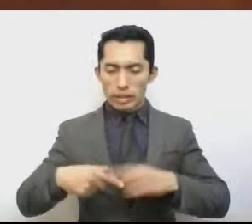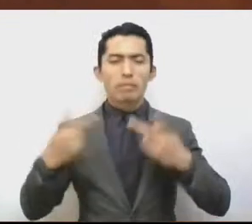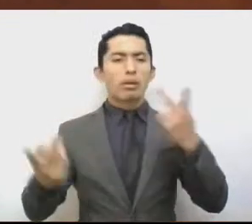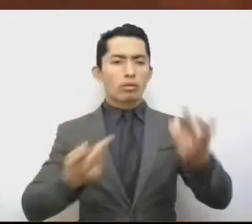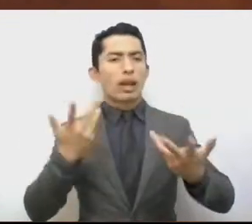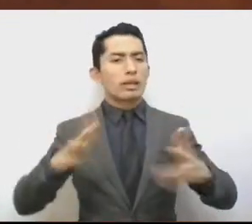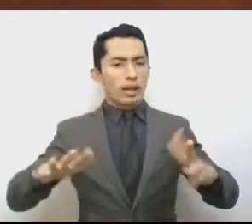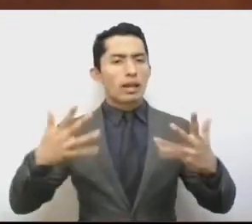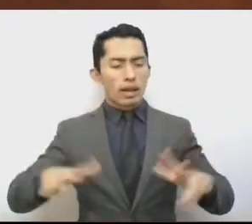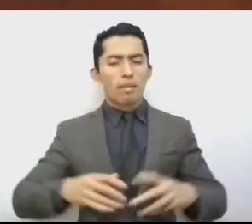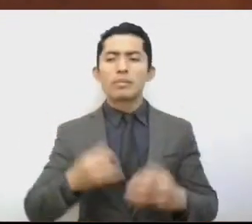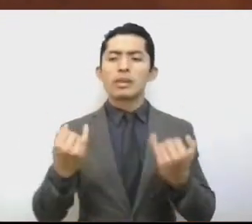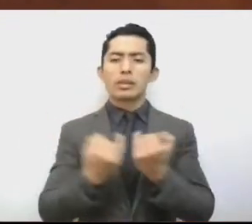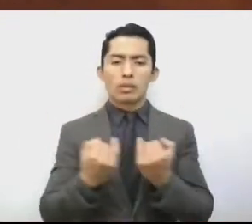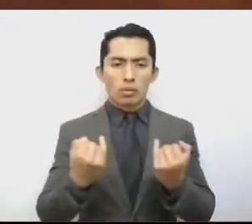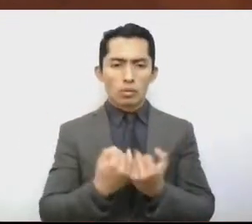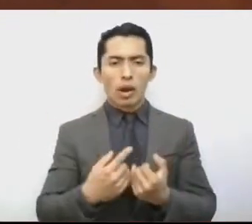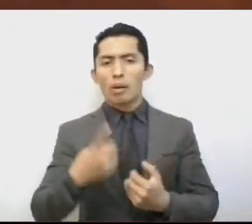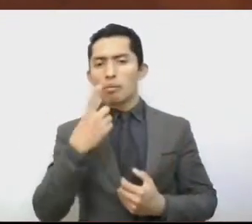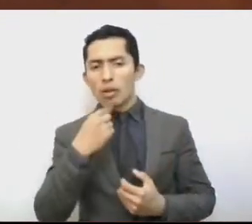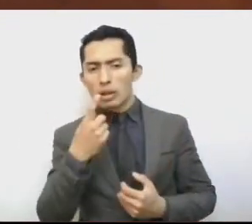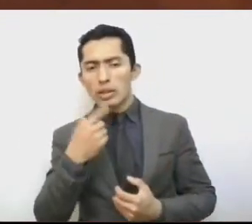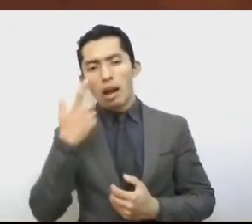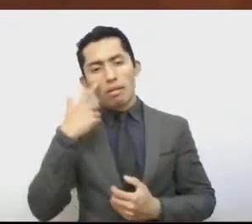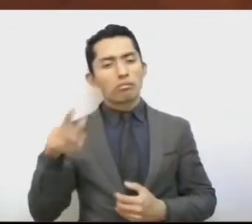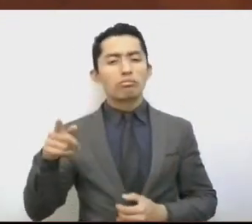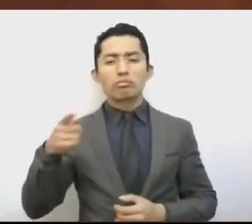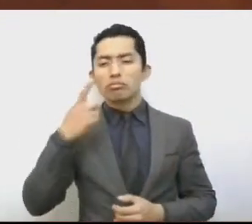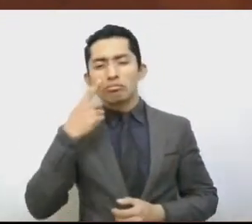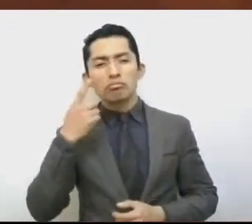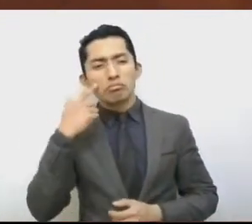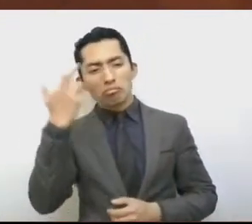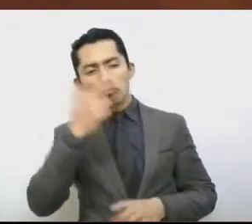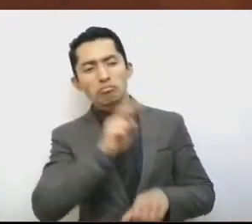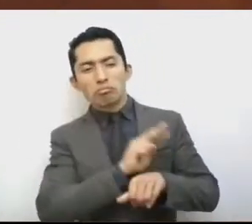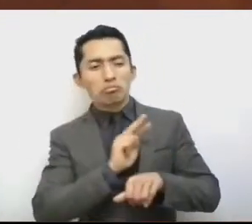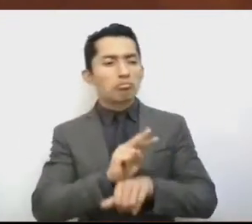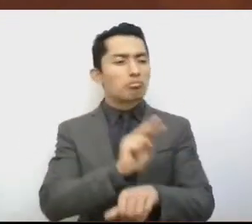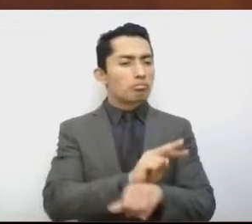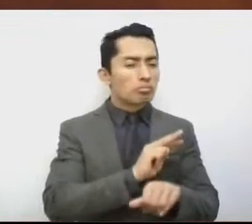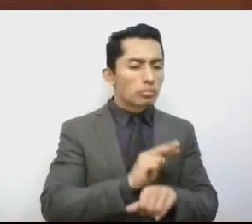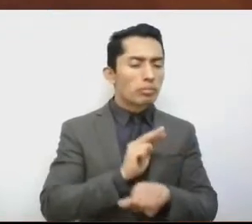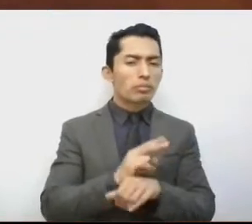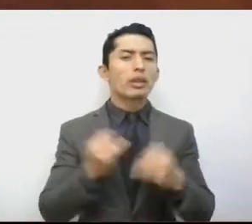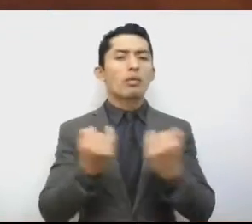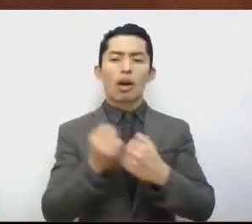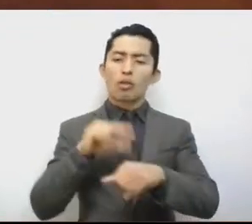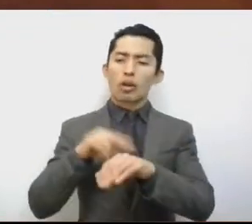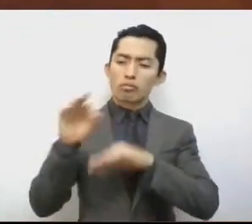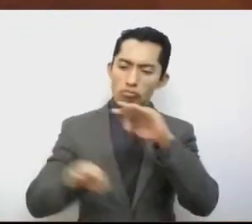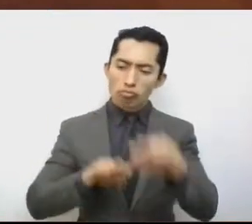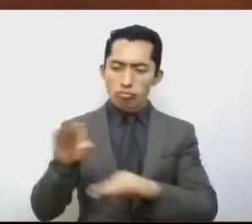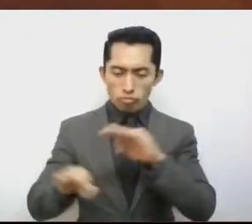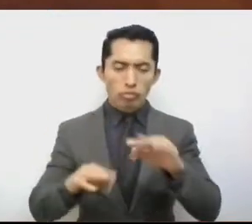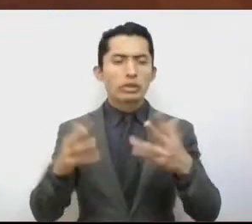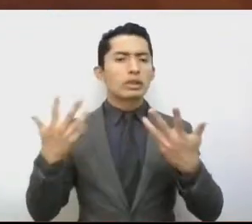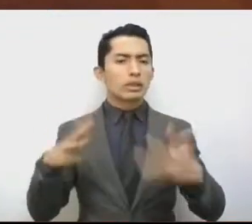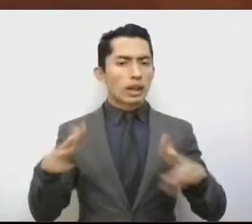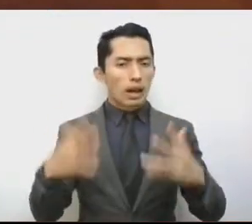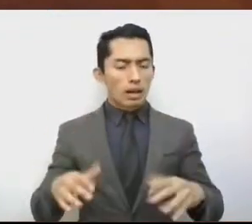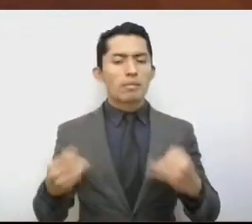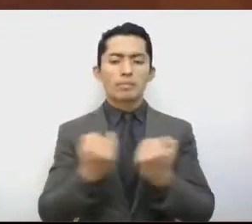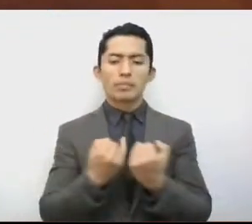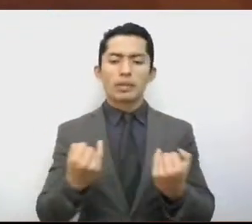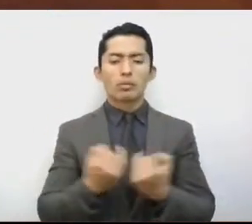operativos de patrullaje y apoyo a la población. Se han brindado consultas médicas y acciones de promoción de la